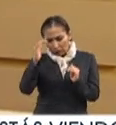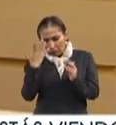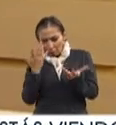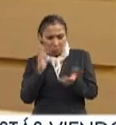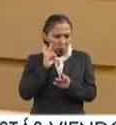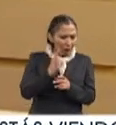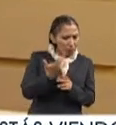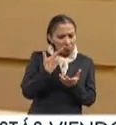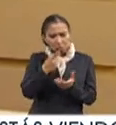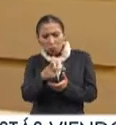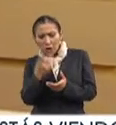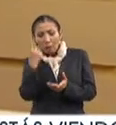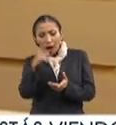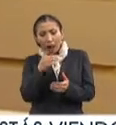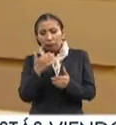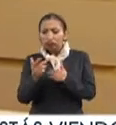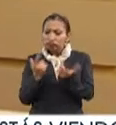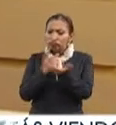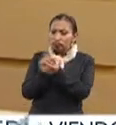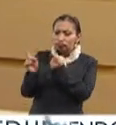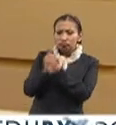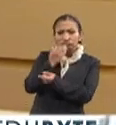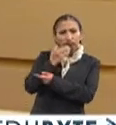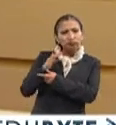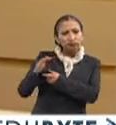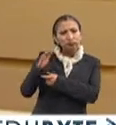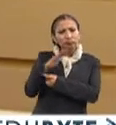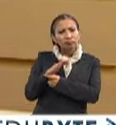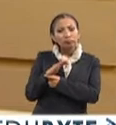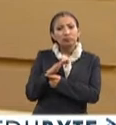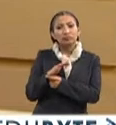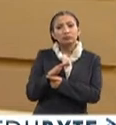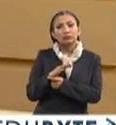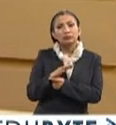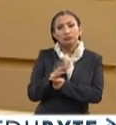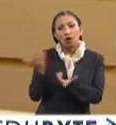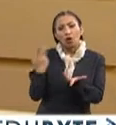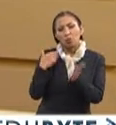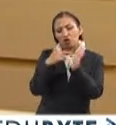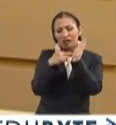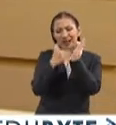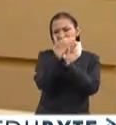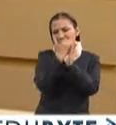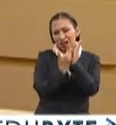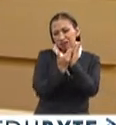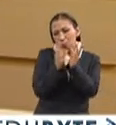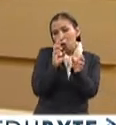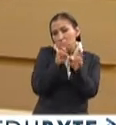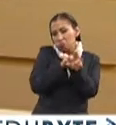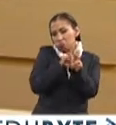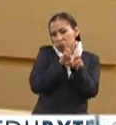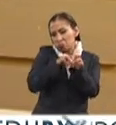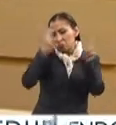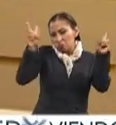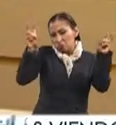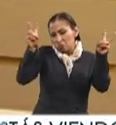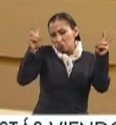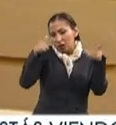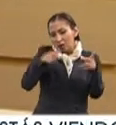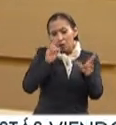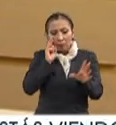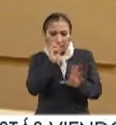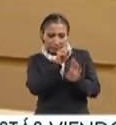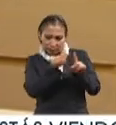el esperado para poder funcionar dentro de lo que, pues los parámetros, digamos, normales que están esperando